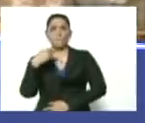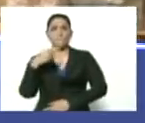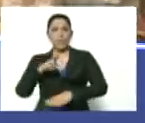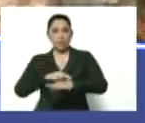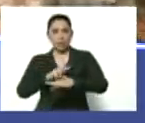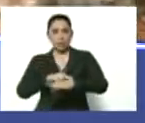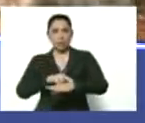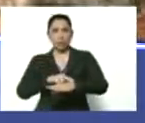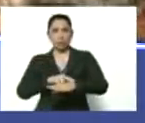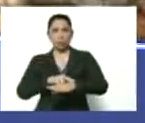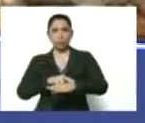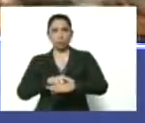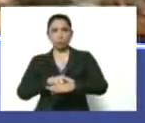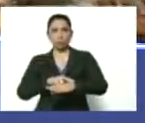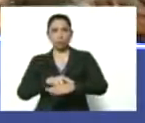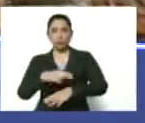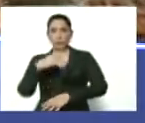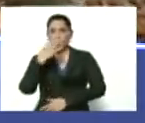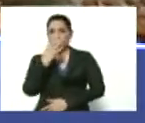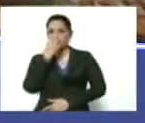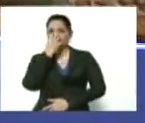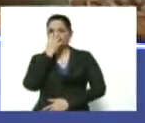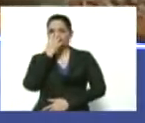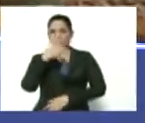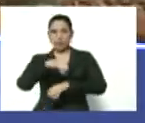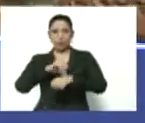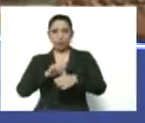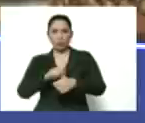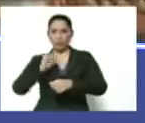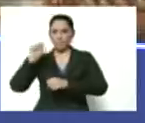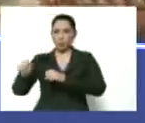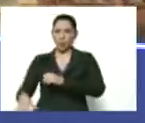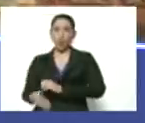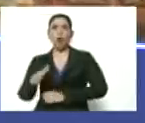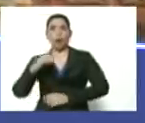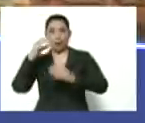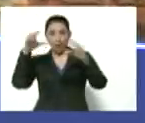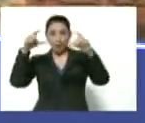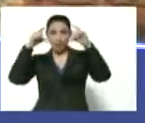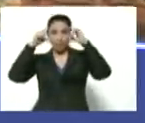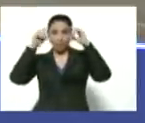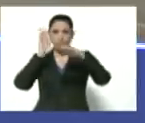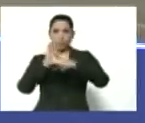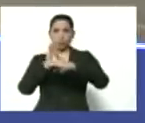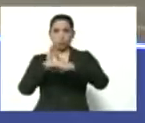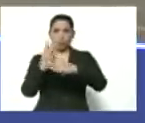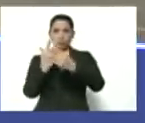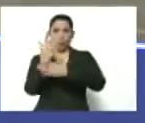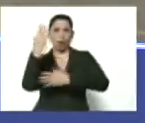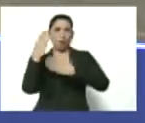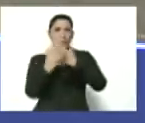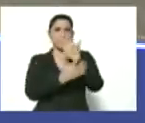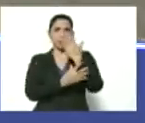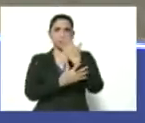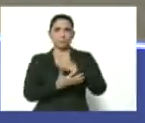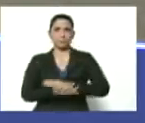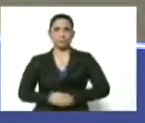Mascarillas quirúrgicas desechables. Lentes protectores. Guantes quirúrgicos.